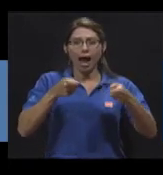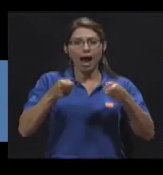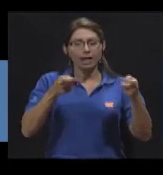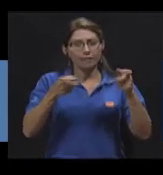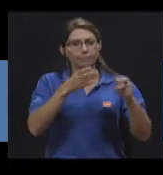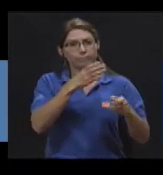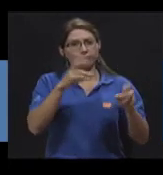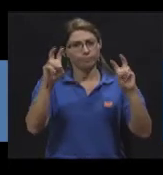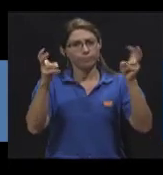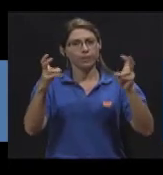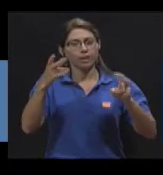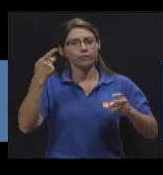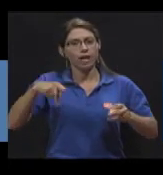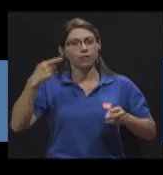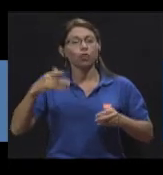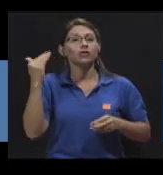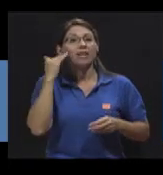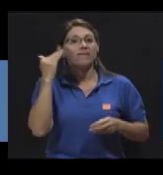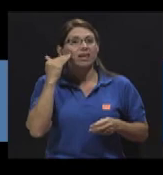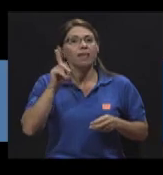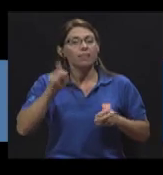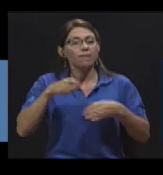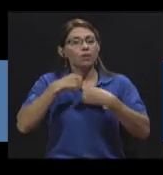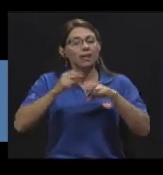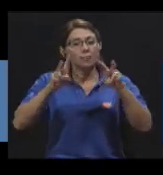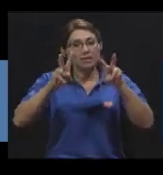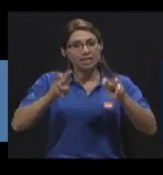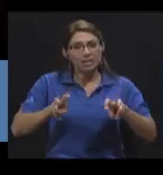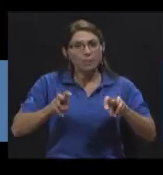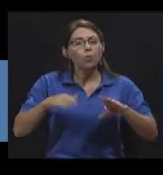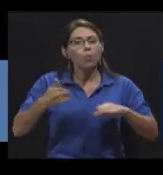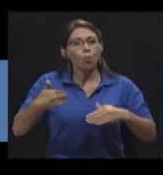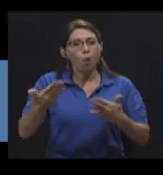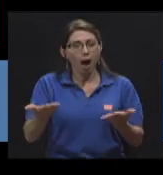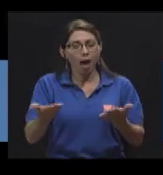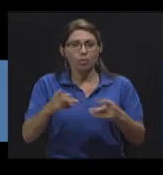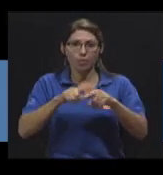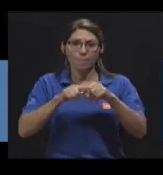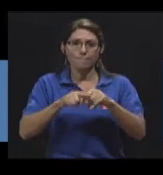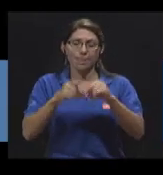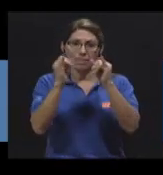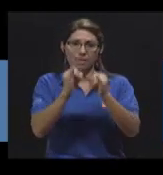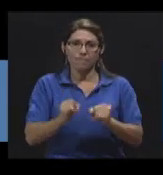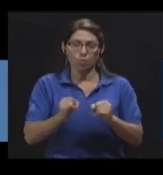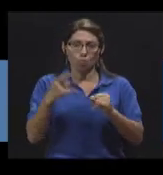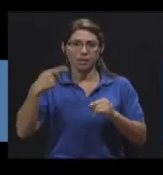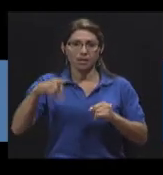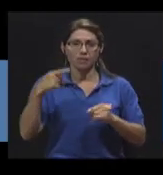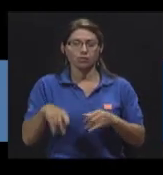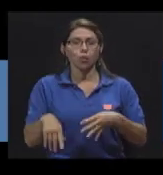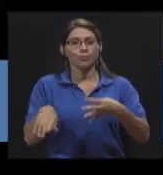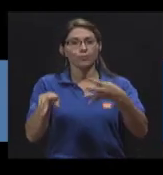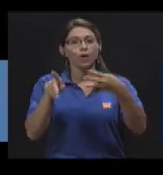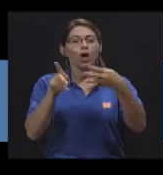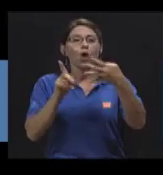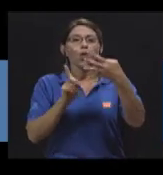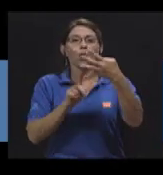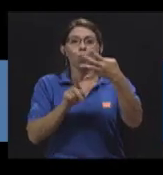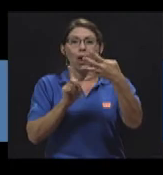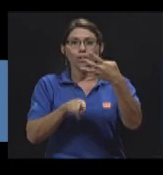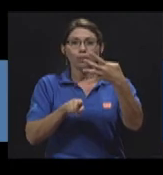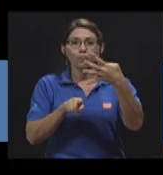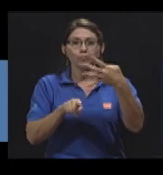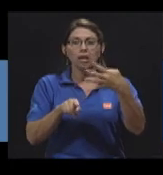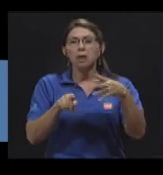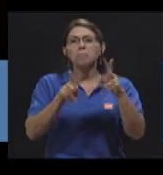cuándo tenemos que hacernos los exámenes de acuerdo a nuestro riesgo individual El cuarto mito es que no tengo derecho a recibir